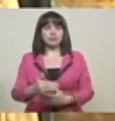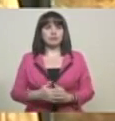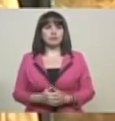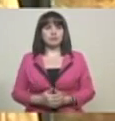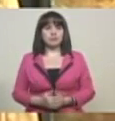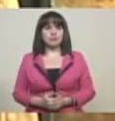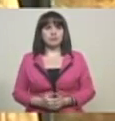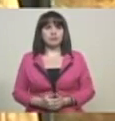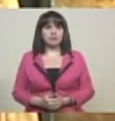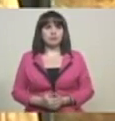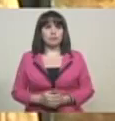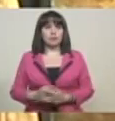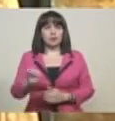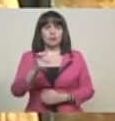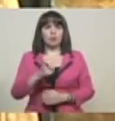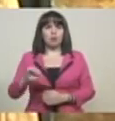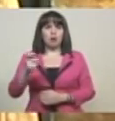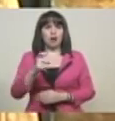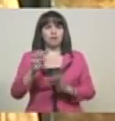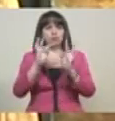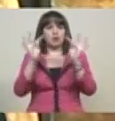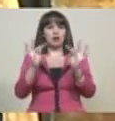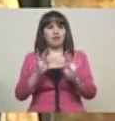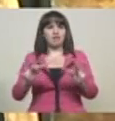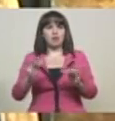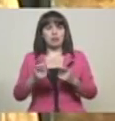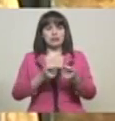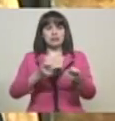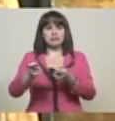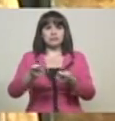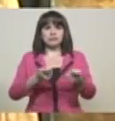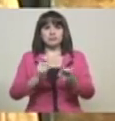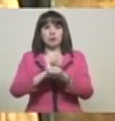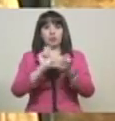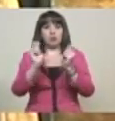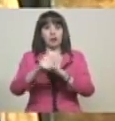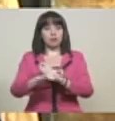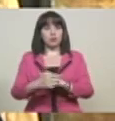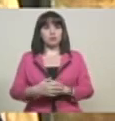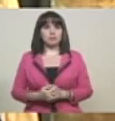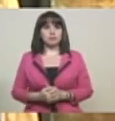buscando un punto de inflexión para un cambio como este.